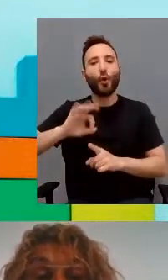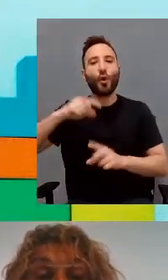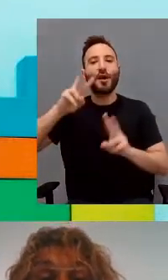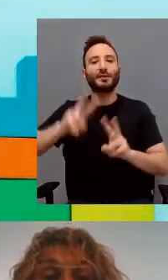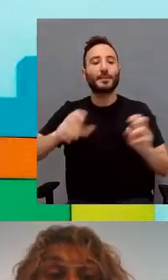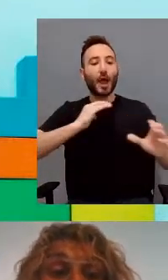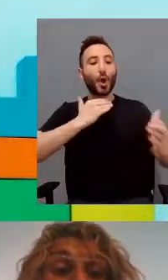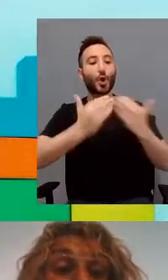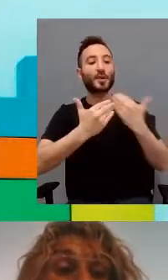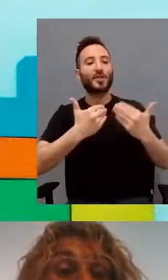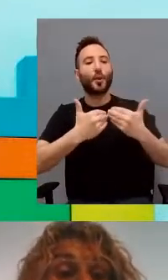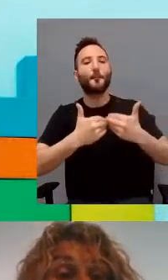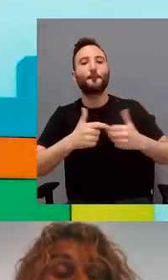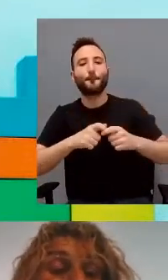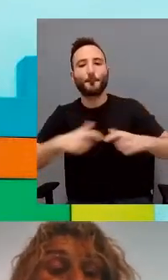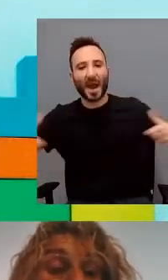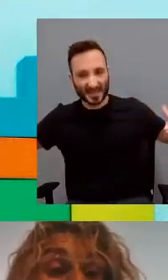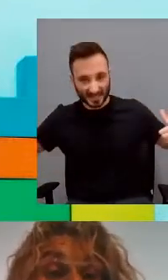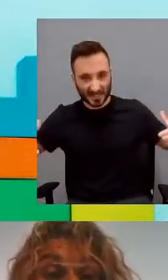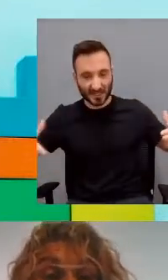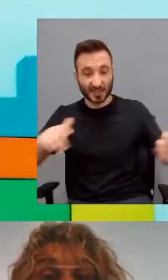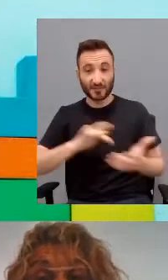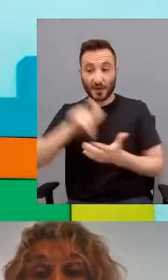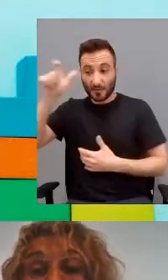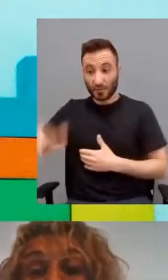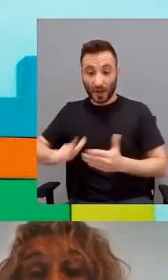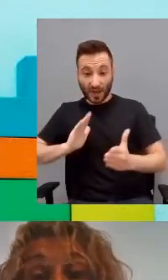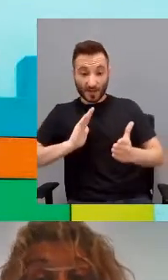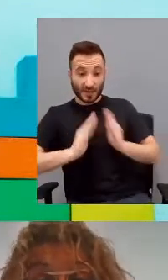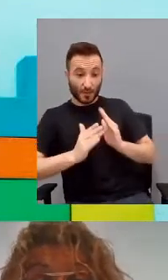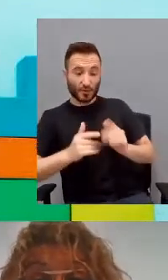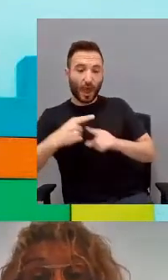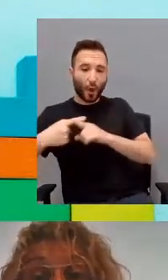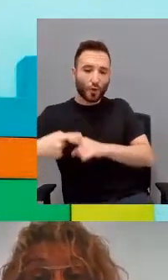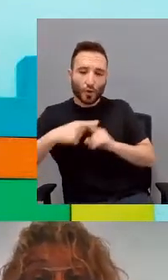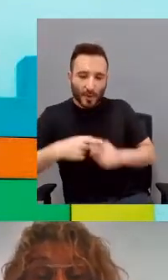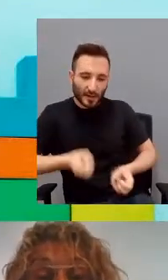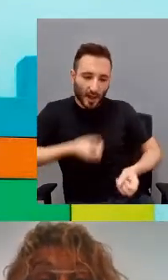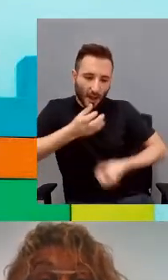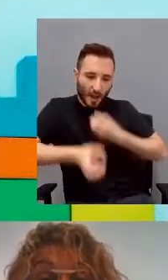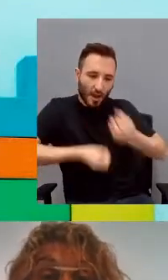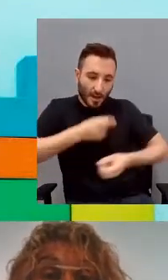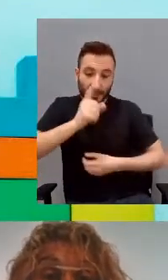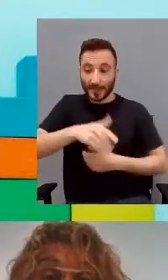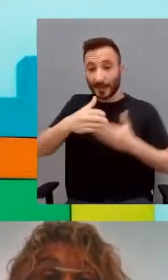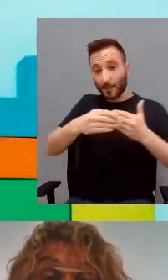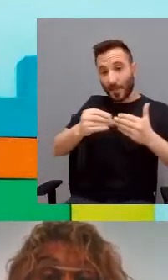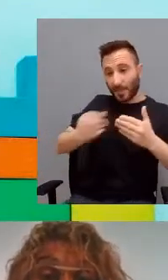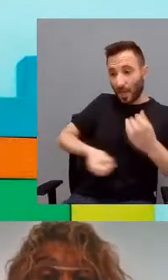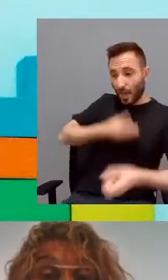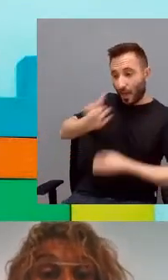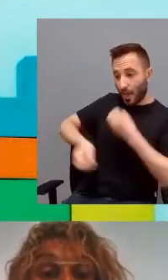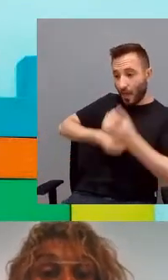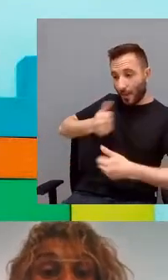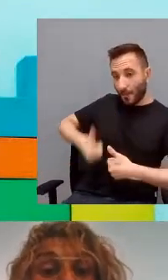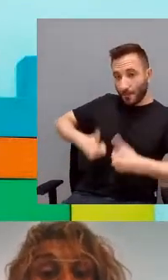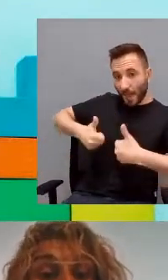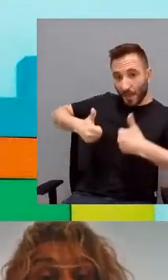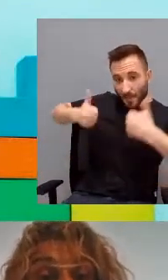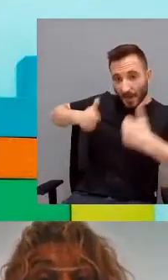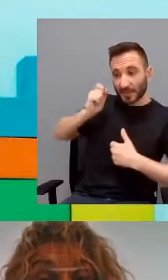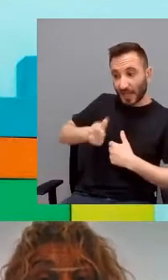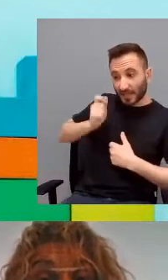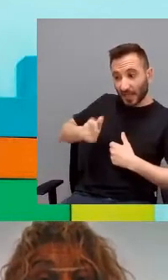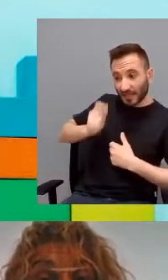ampliabas la conversación. Es decir, cuando el terapeuta comparte y amplía y el niño comparte y amplía con mayor